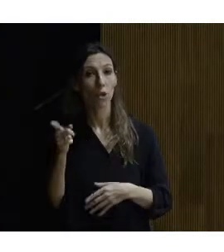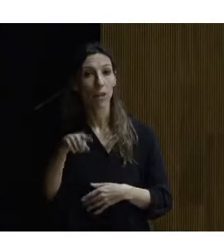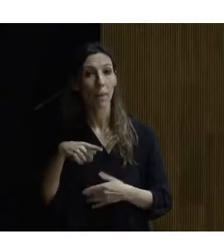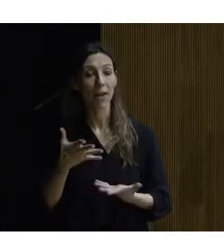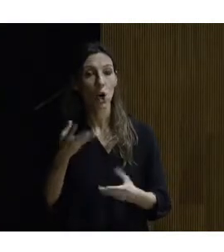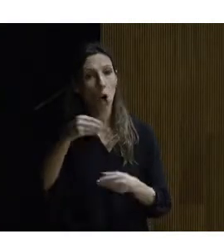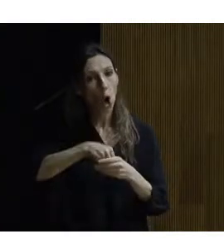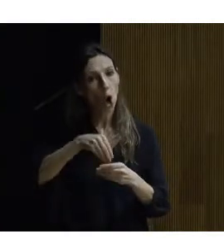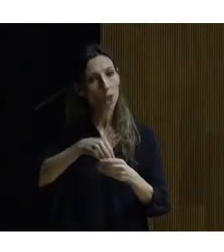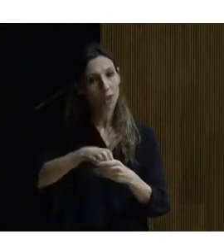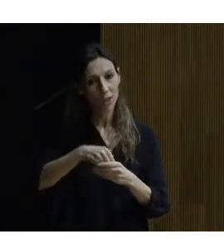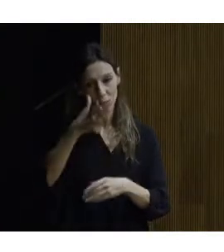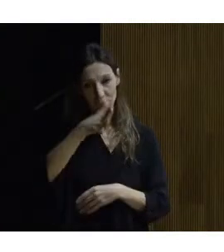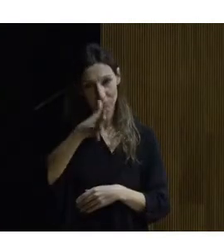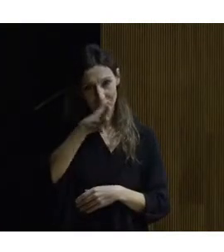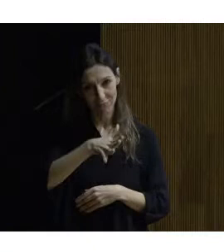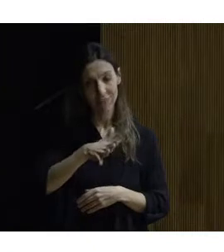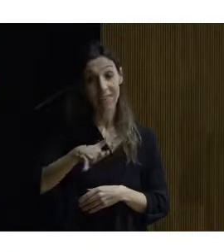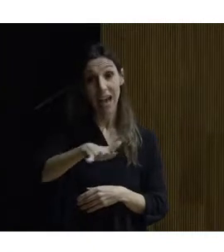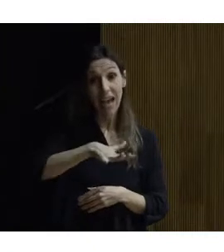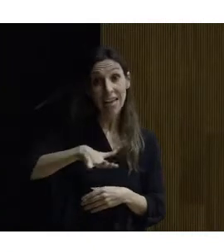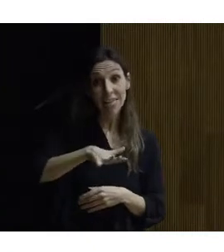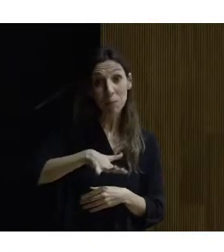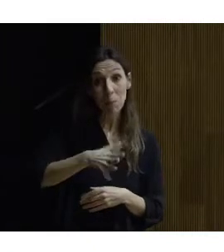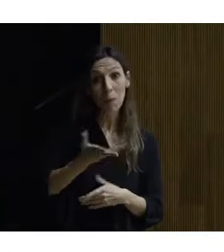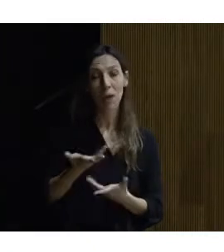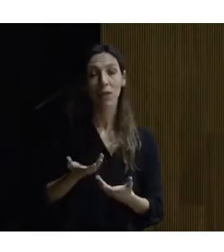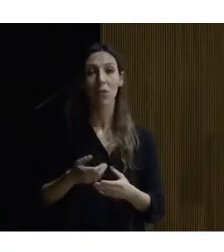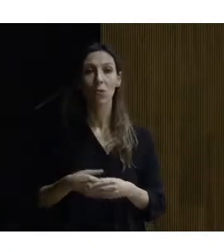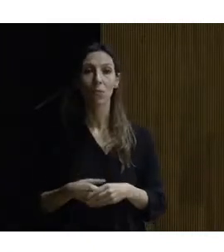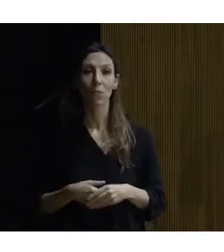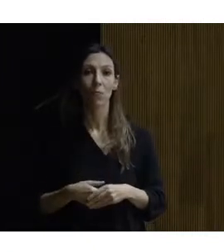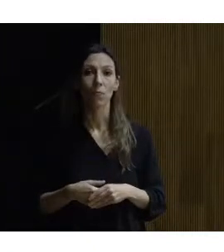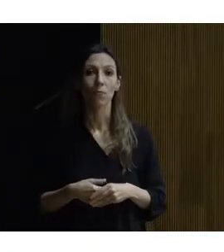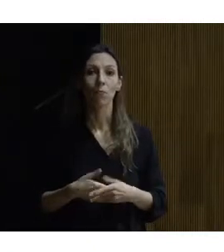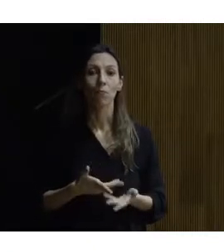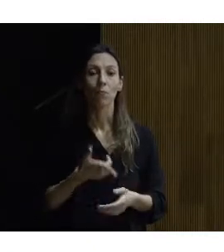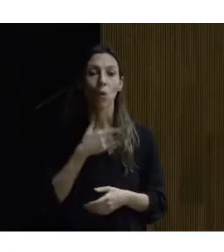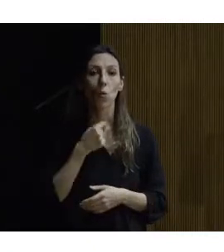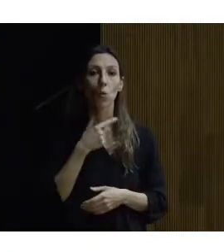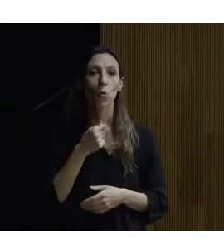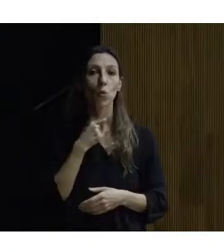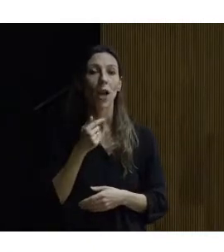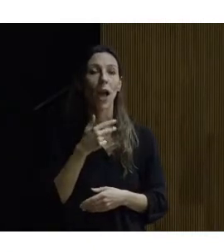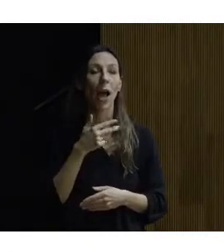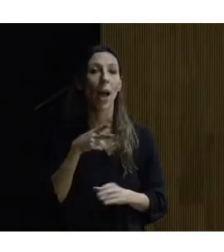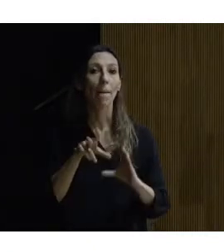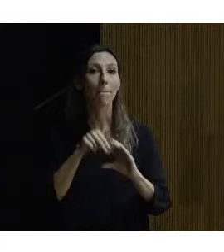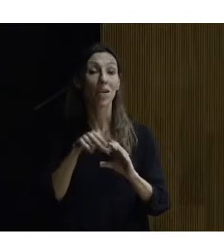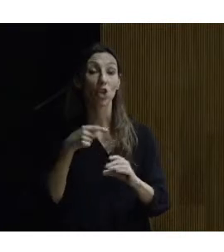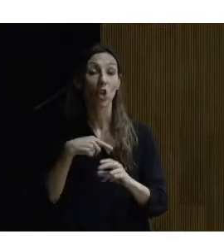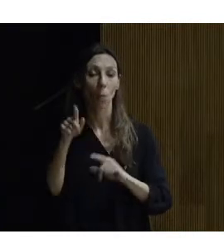propio espacio donde están esos contenidos museísticos me gustaría pasar los vídeos a ver yo tengo problemas